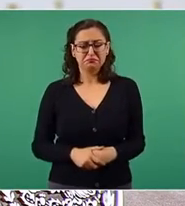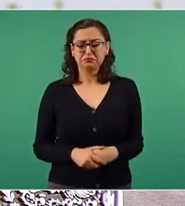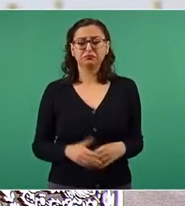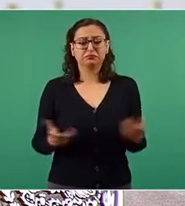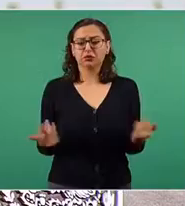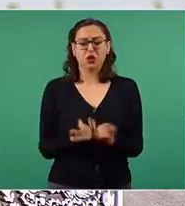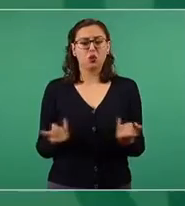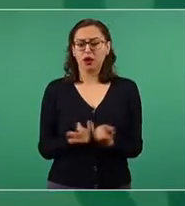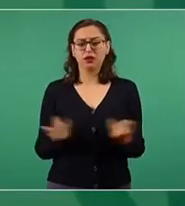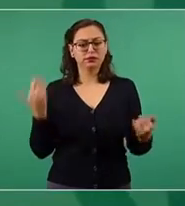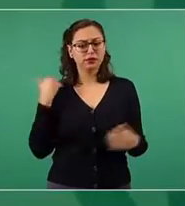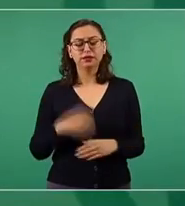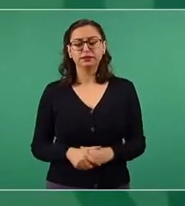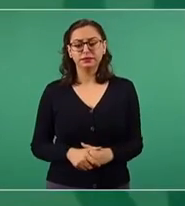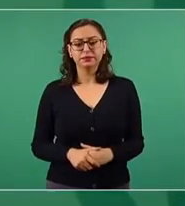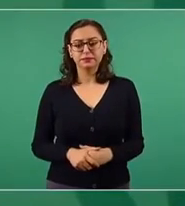era antes.